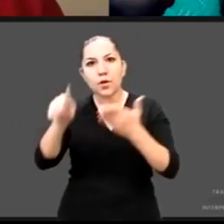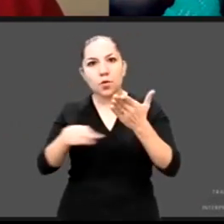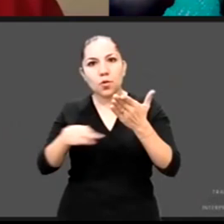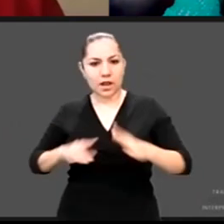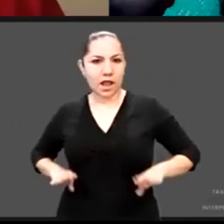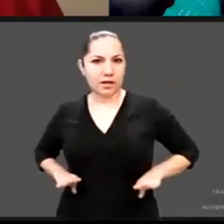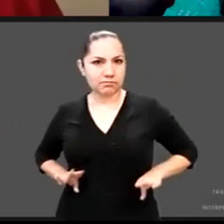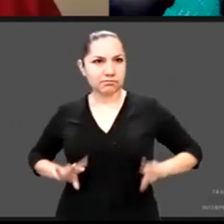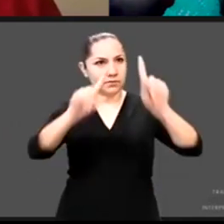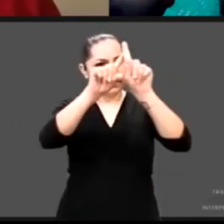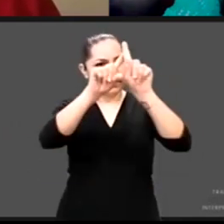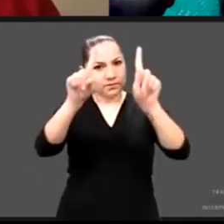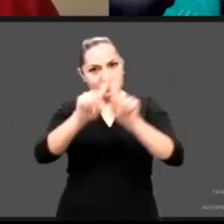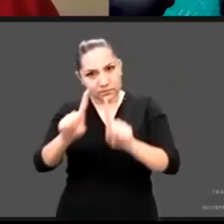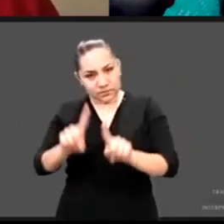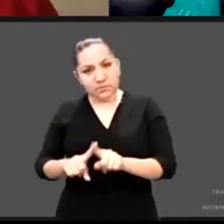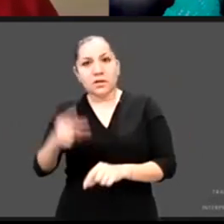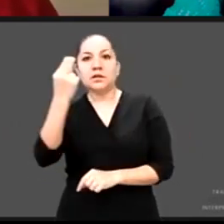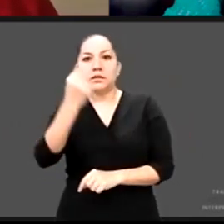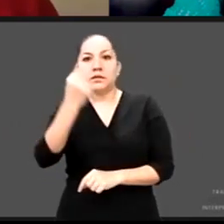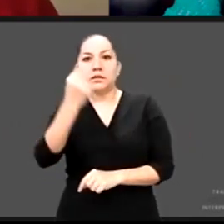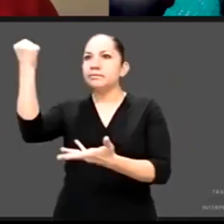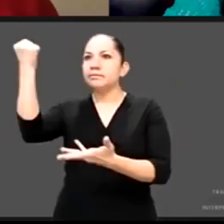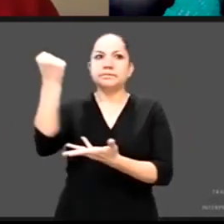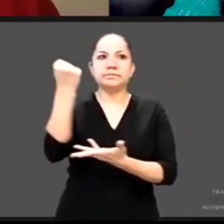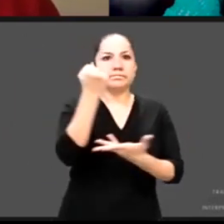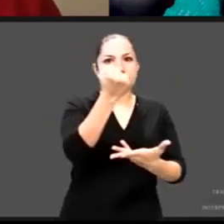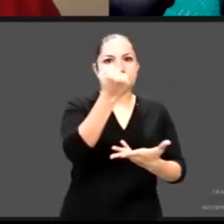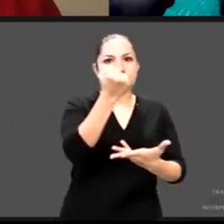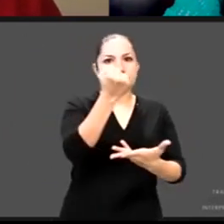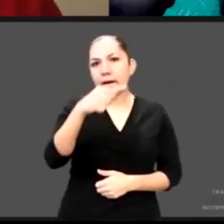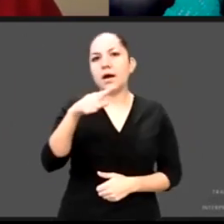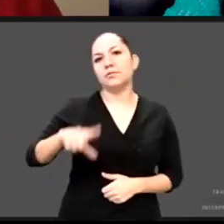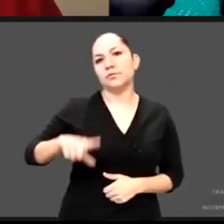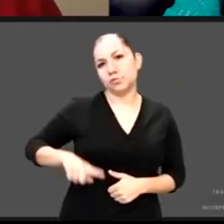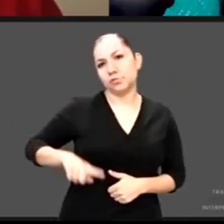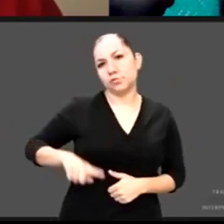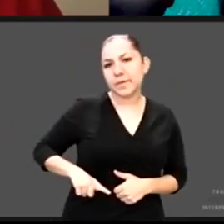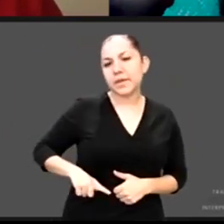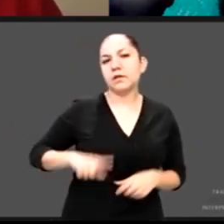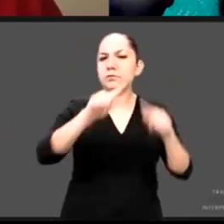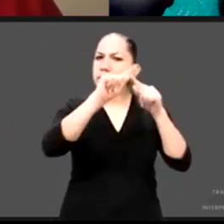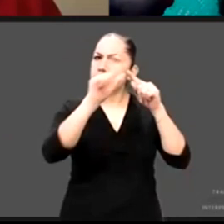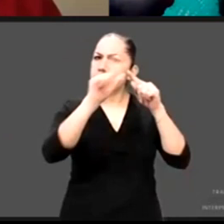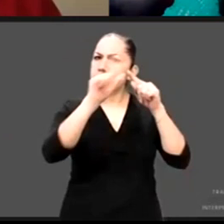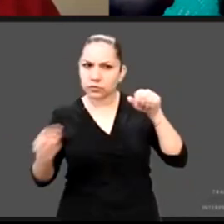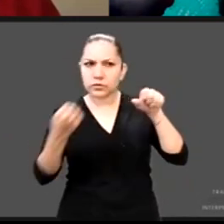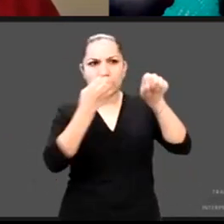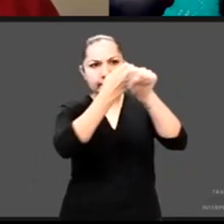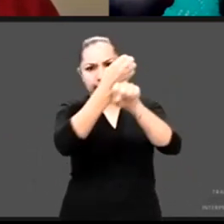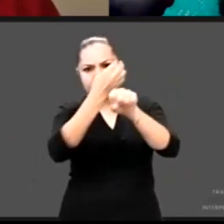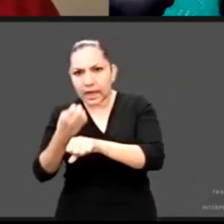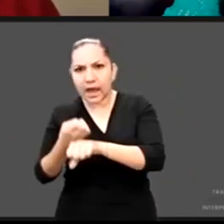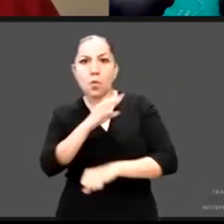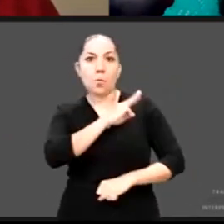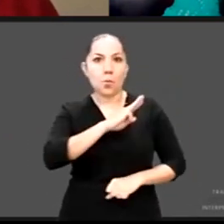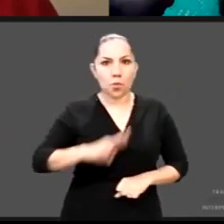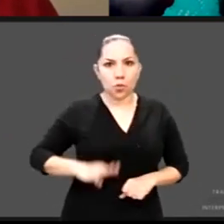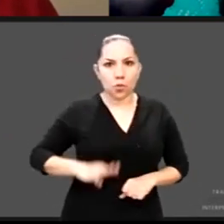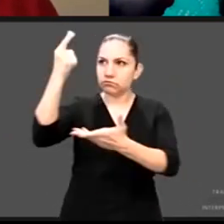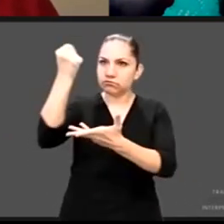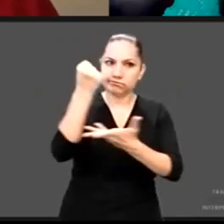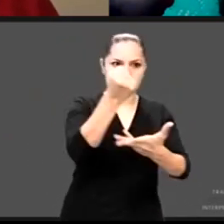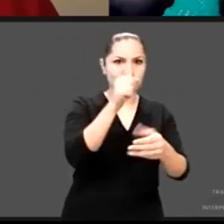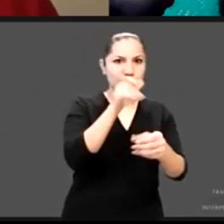municipios y los gobiernos de los estados puedan efectivamente aterrizar esta estrategia y hoy el reto fundamental